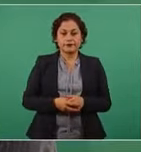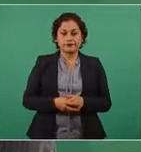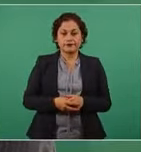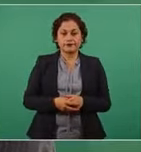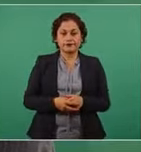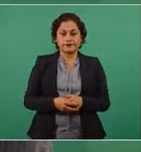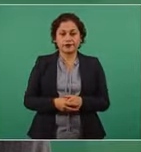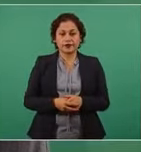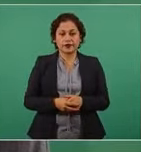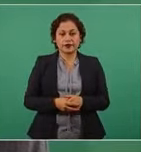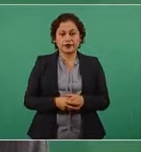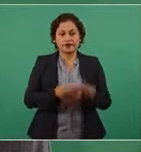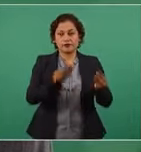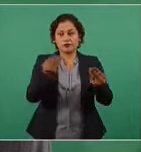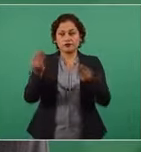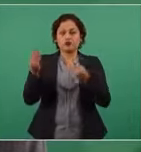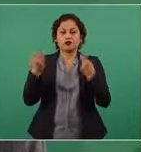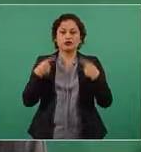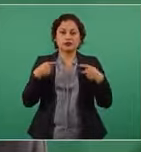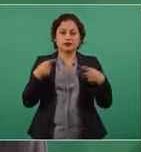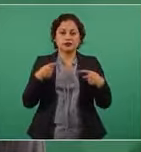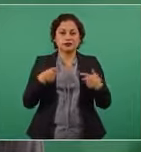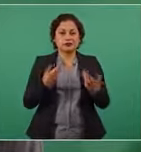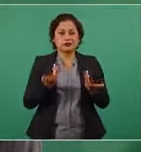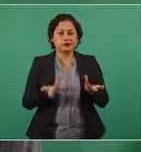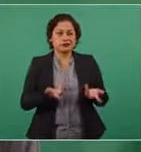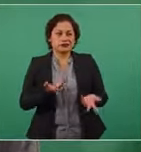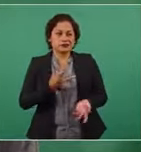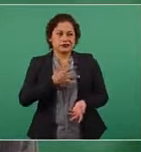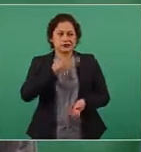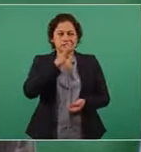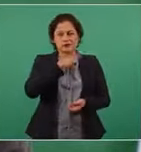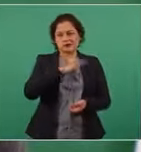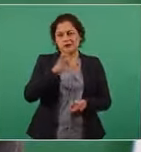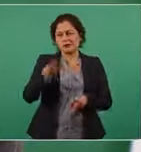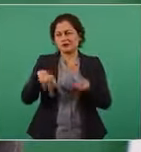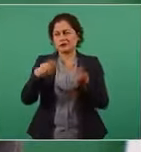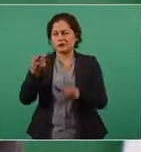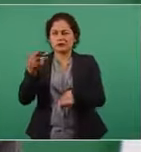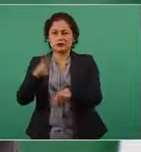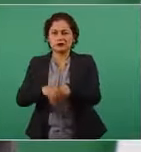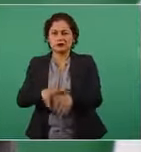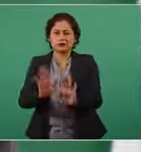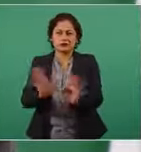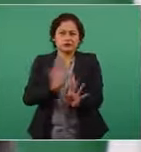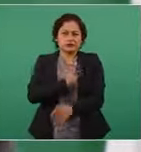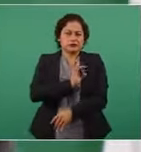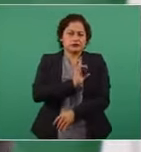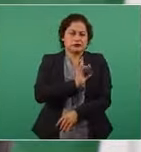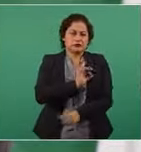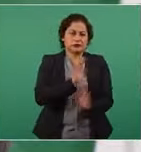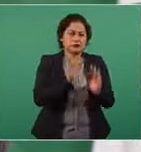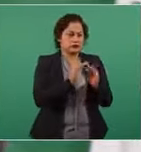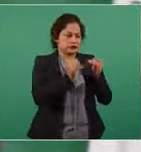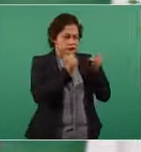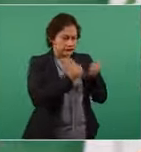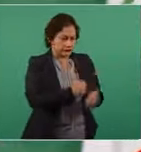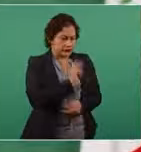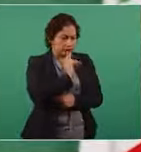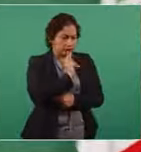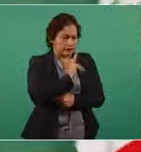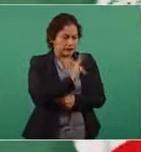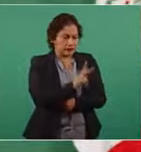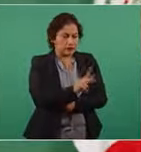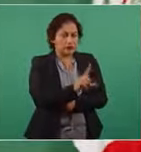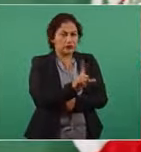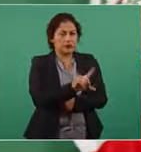por la desconfianza a ir al hospital, se quedaron en la casa y ya cuando